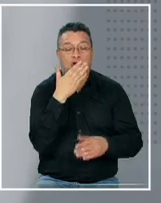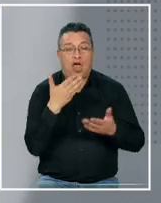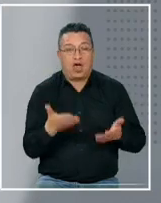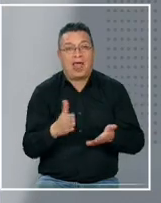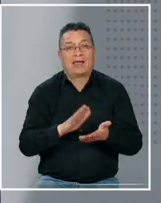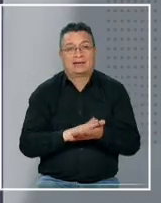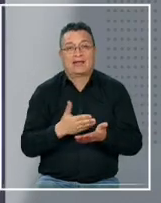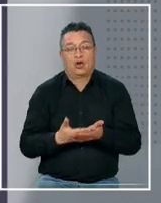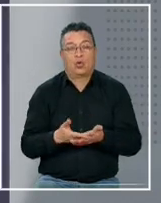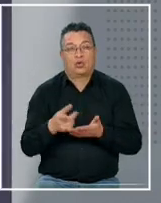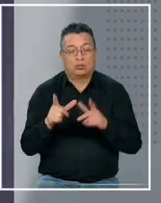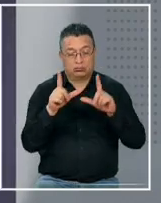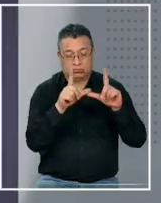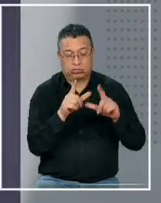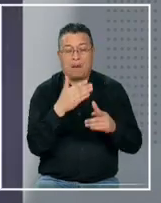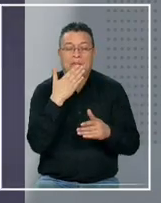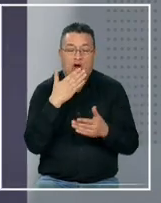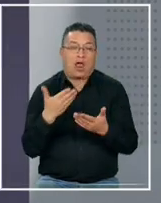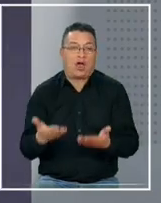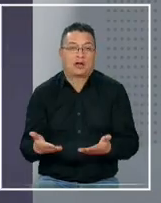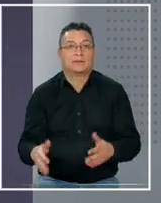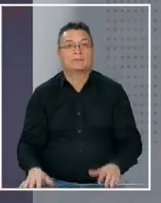salud tras este tratamiento